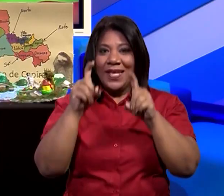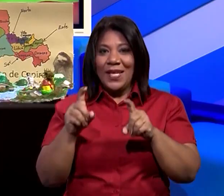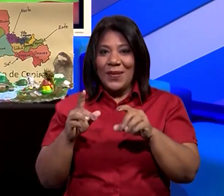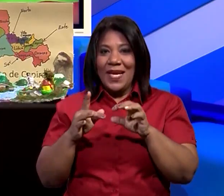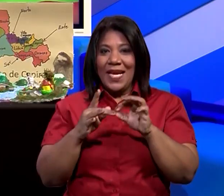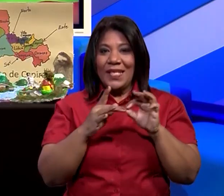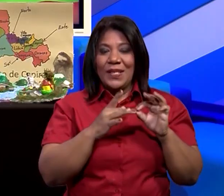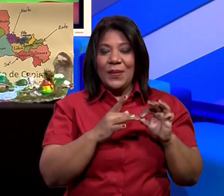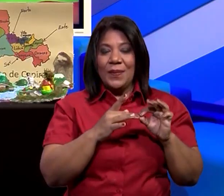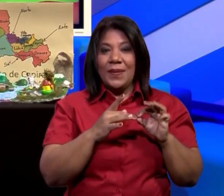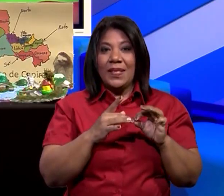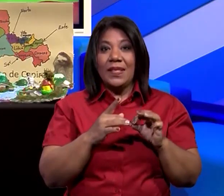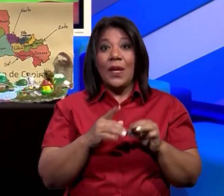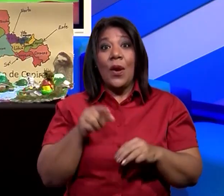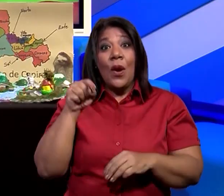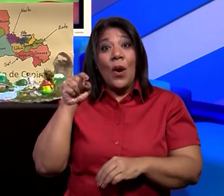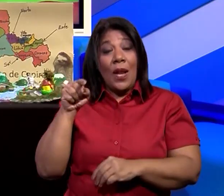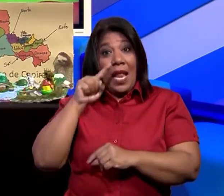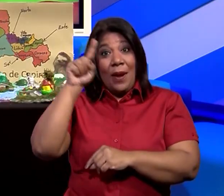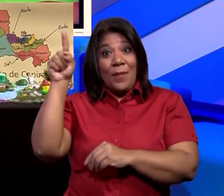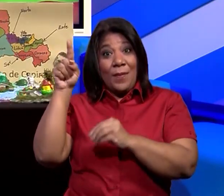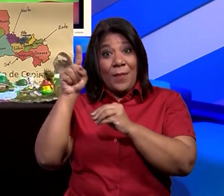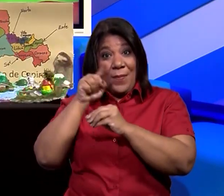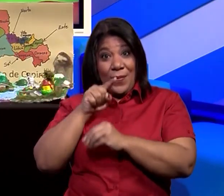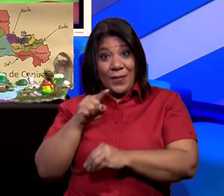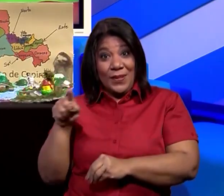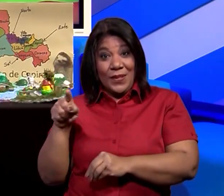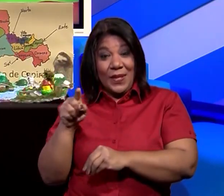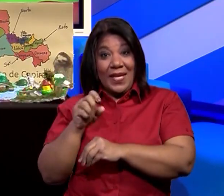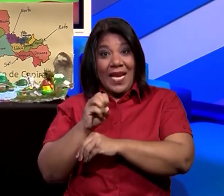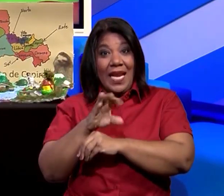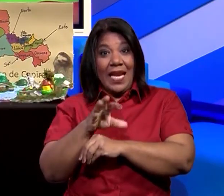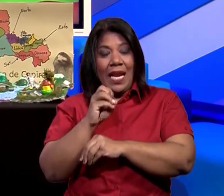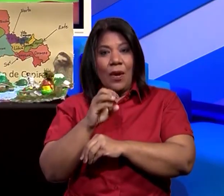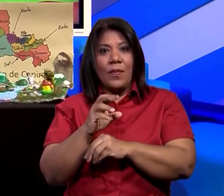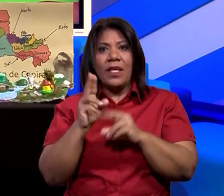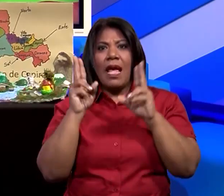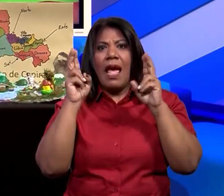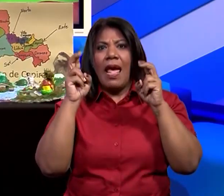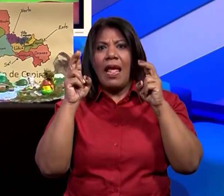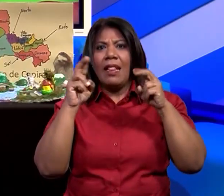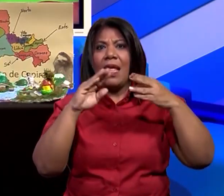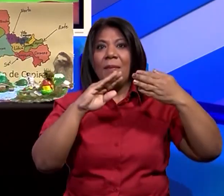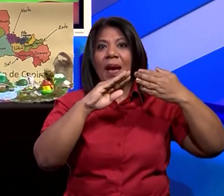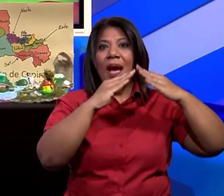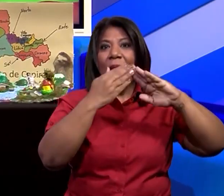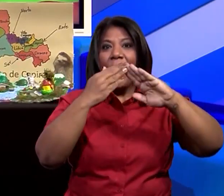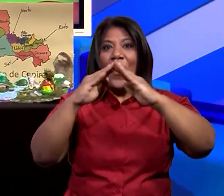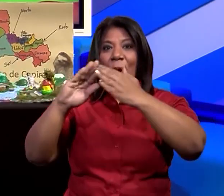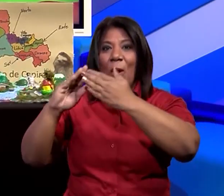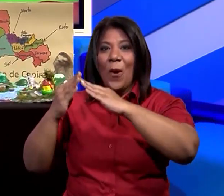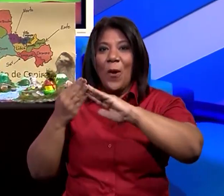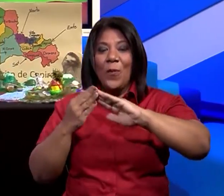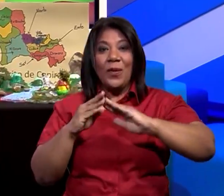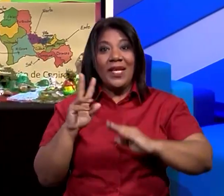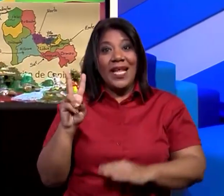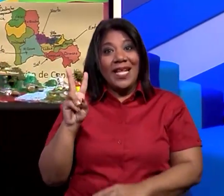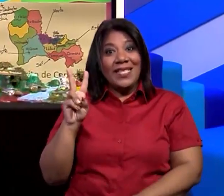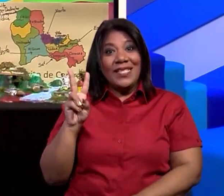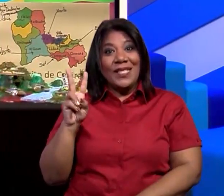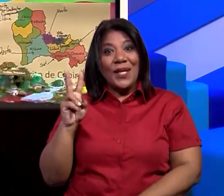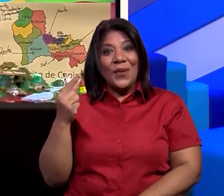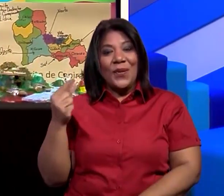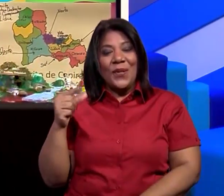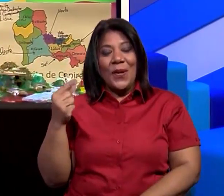la clase de la comunidad para segundo grado, vamos a ver